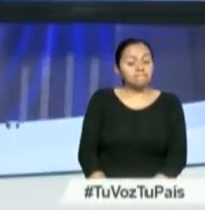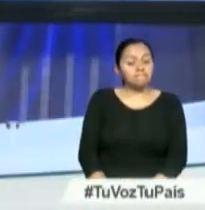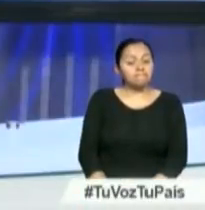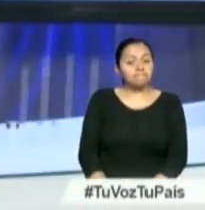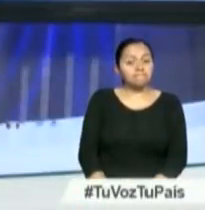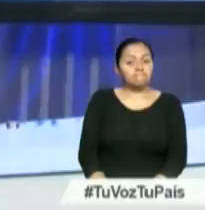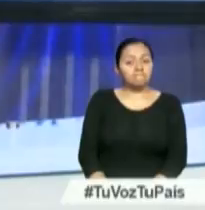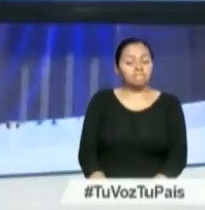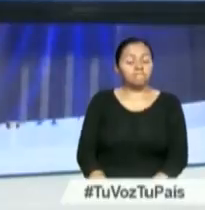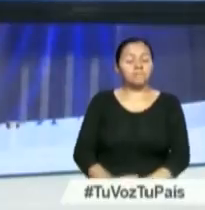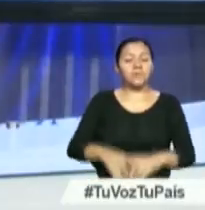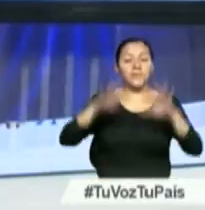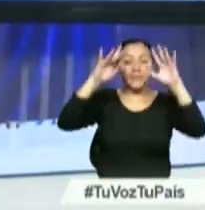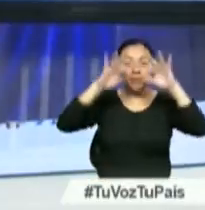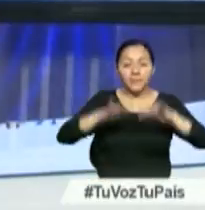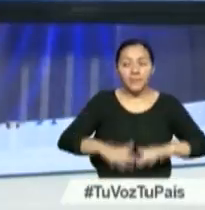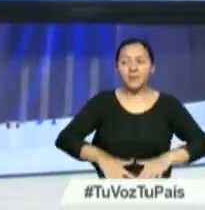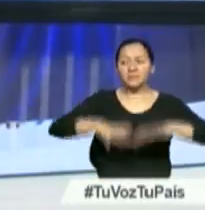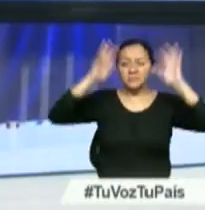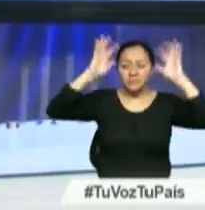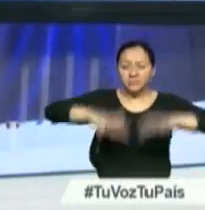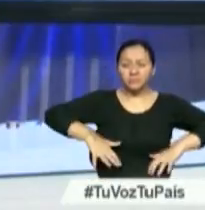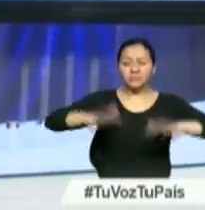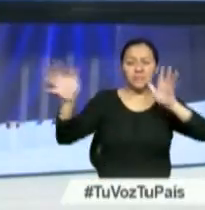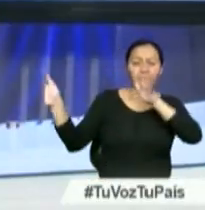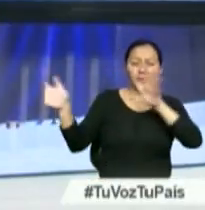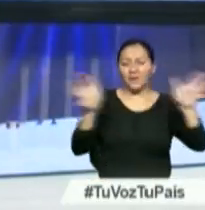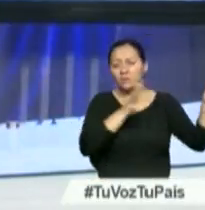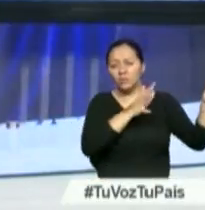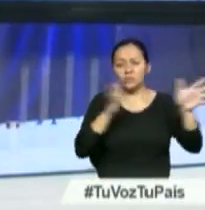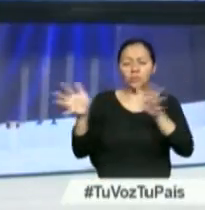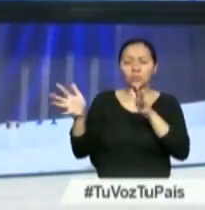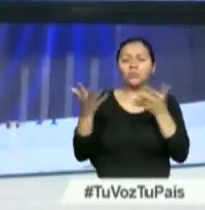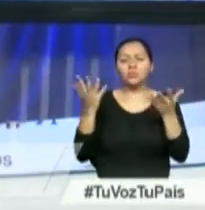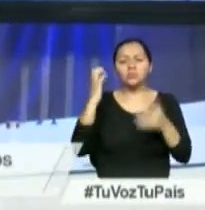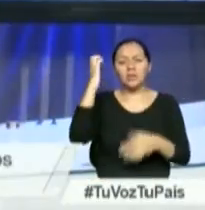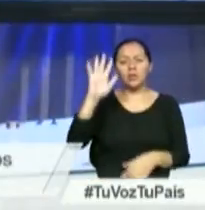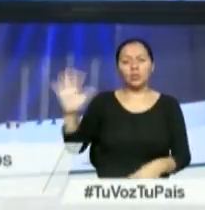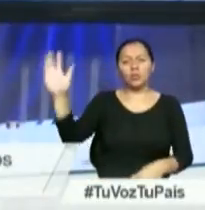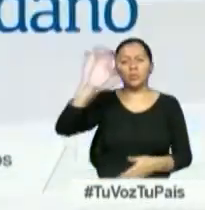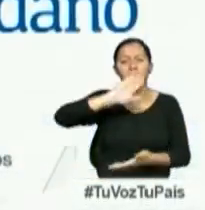Nevadas, tormentas y fuertes vientos causan estragos en el centro de Europa.